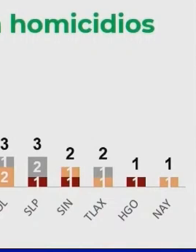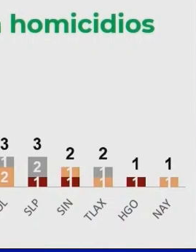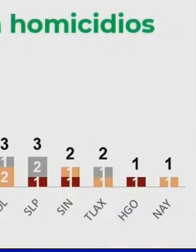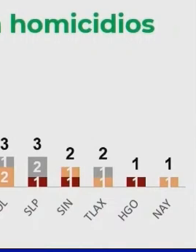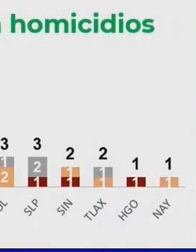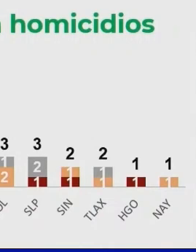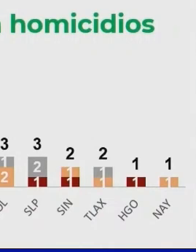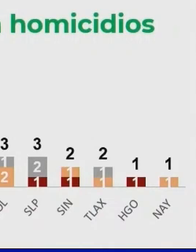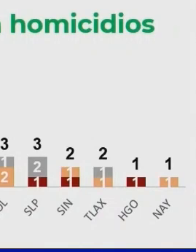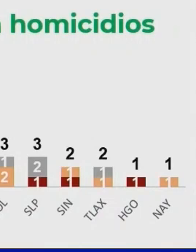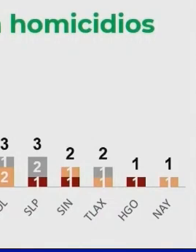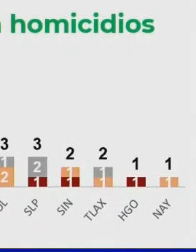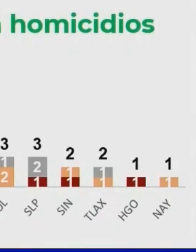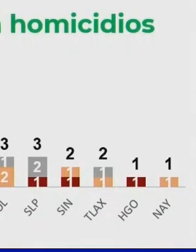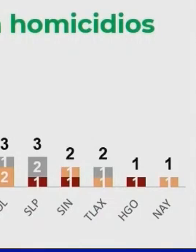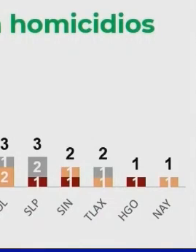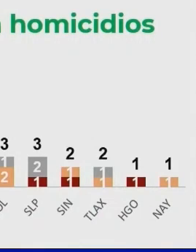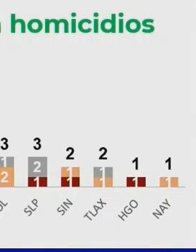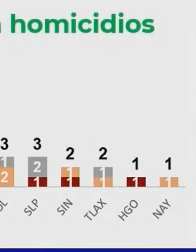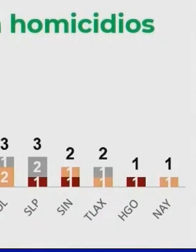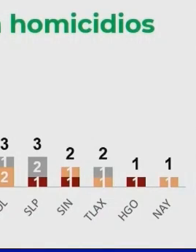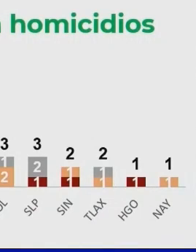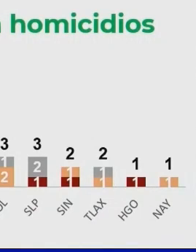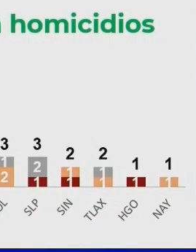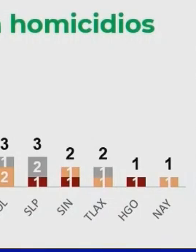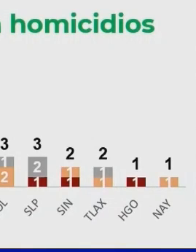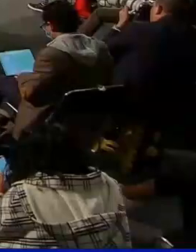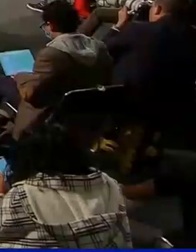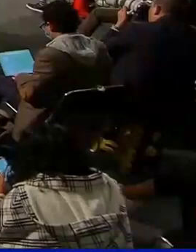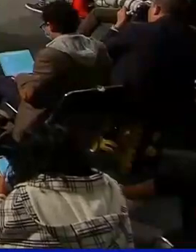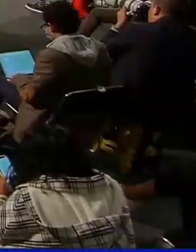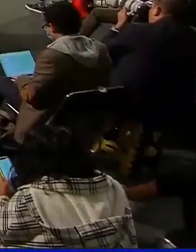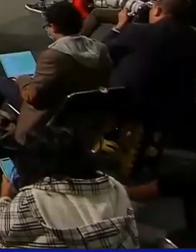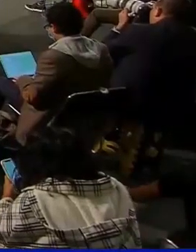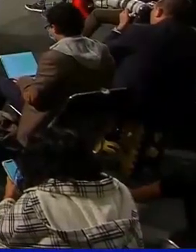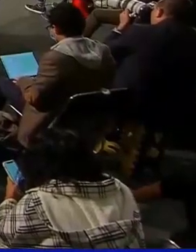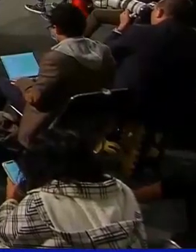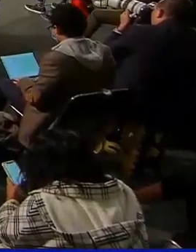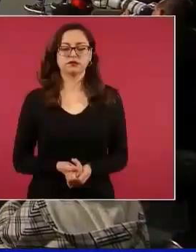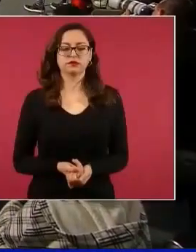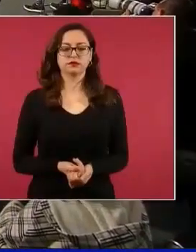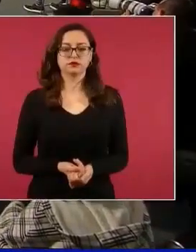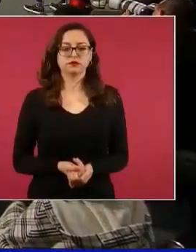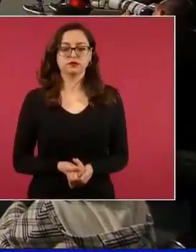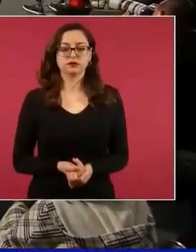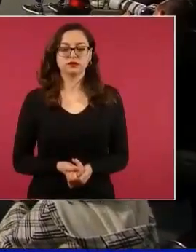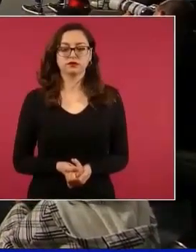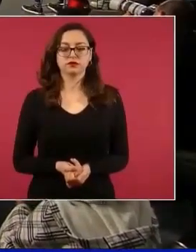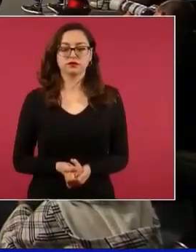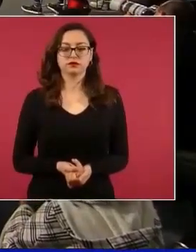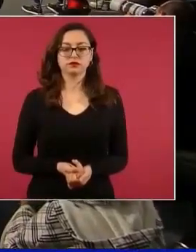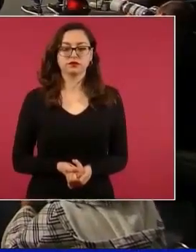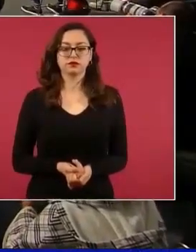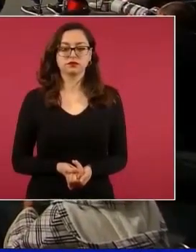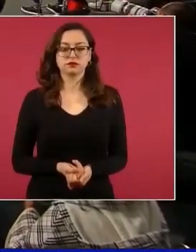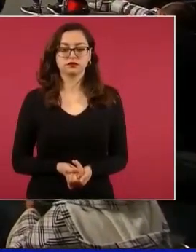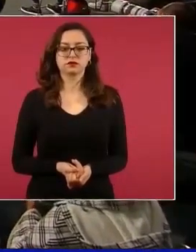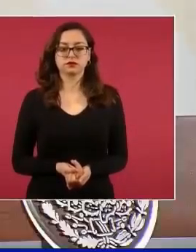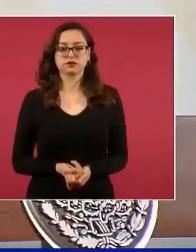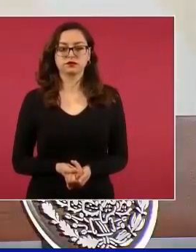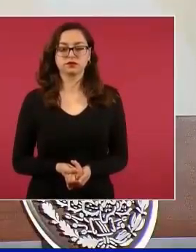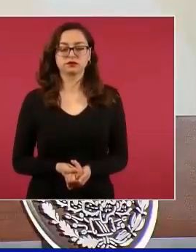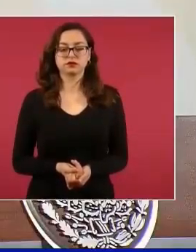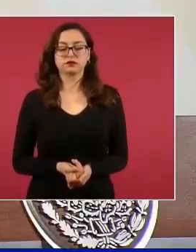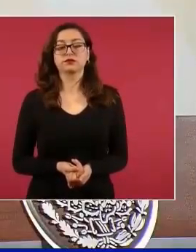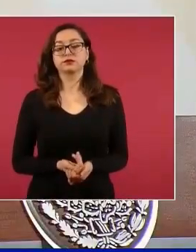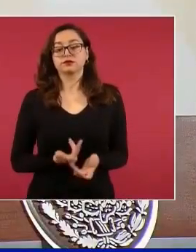cómo se están peleando en el